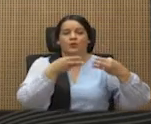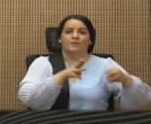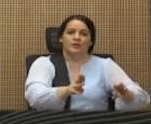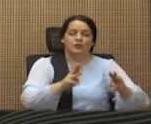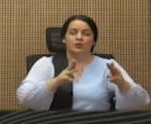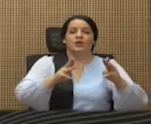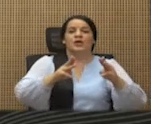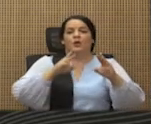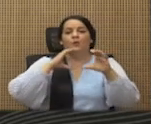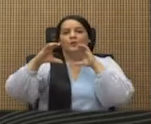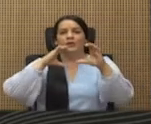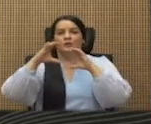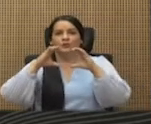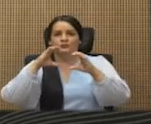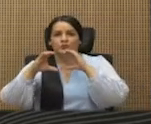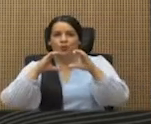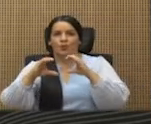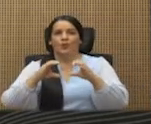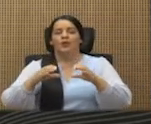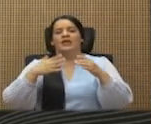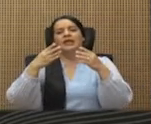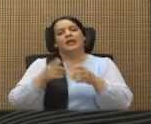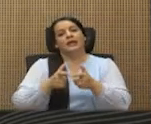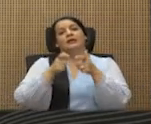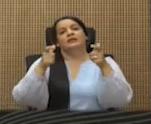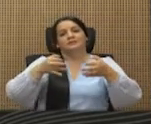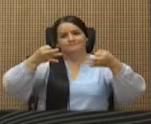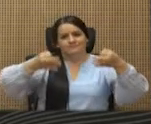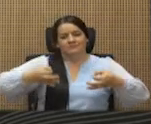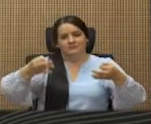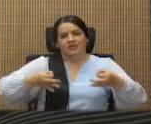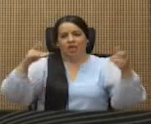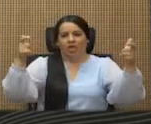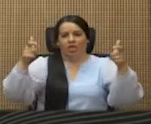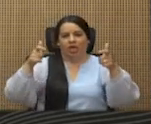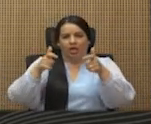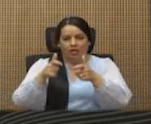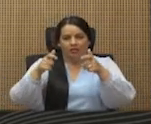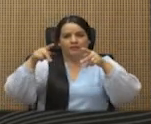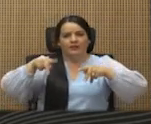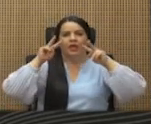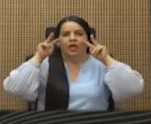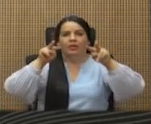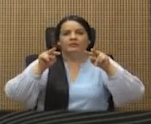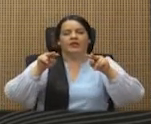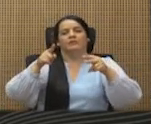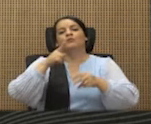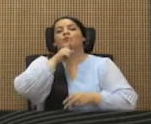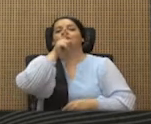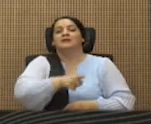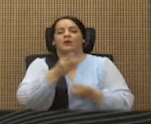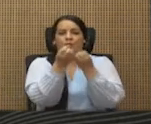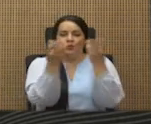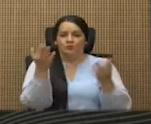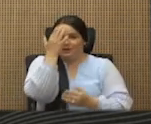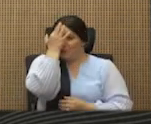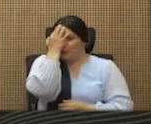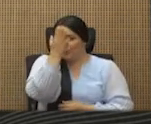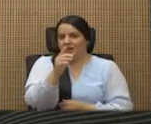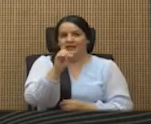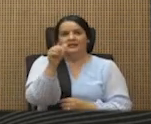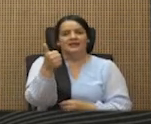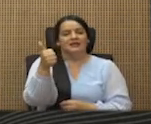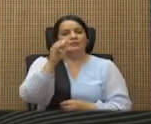comunicación, en franca decadencia de audiencia, por cierto. Hay mucha preocupación por el 10%